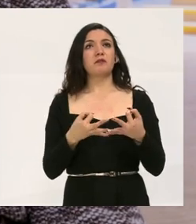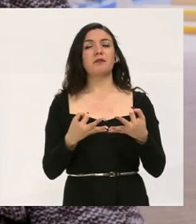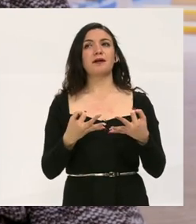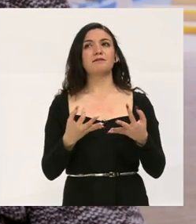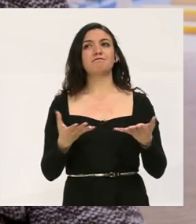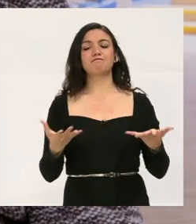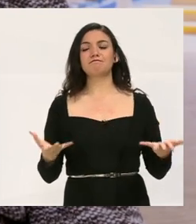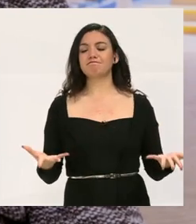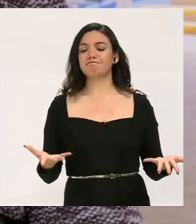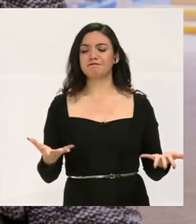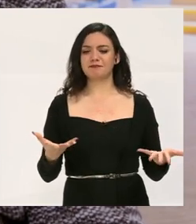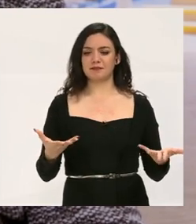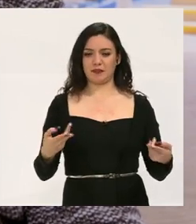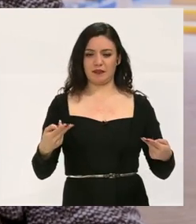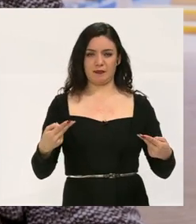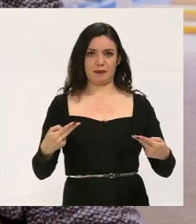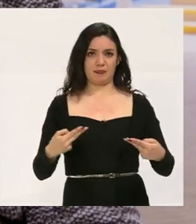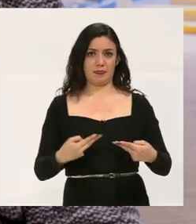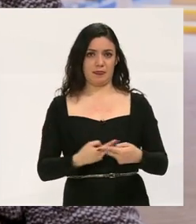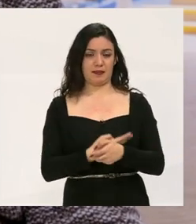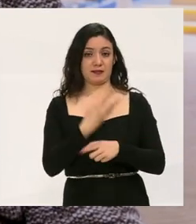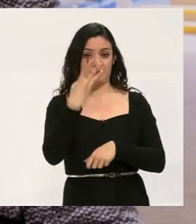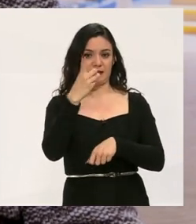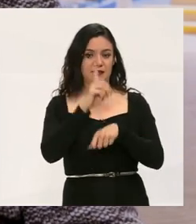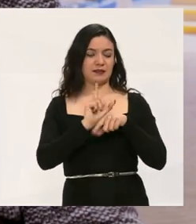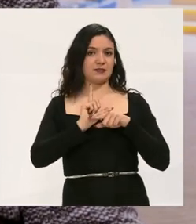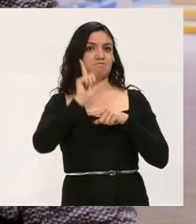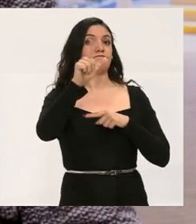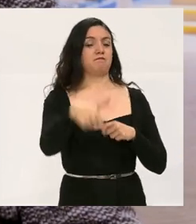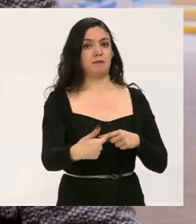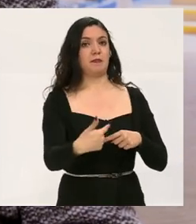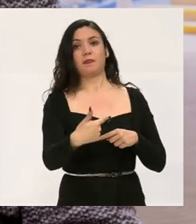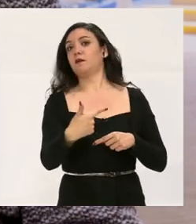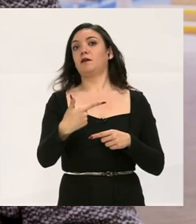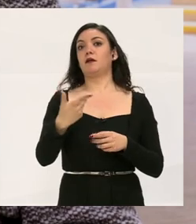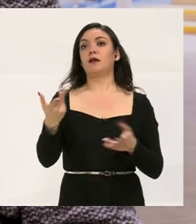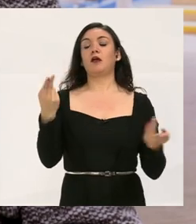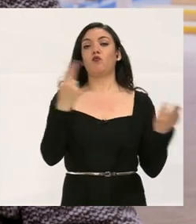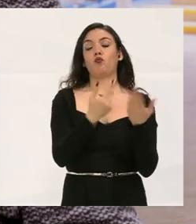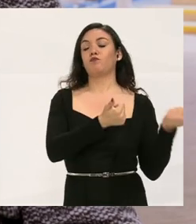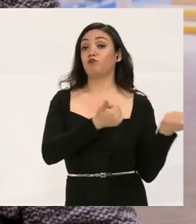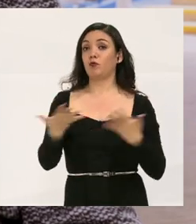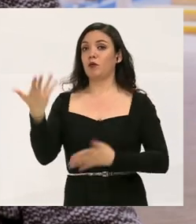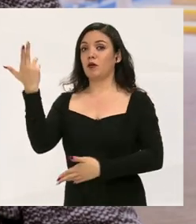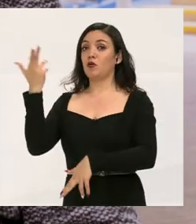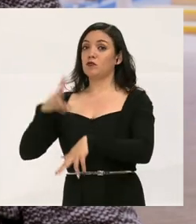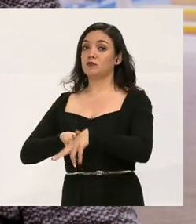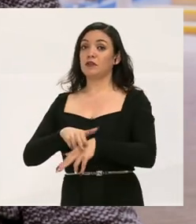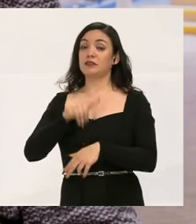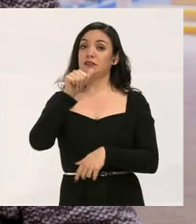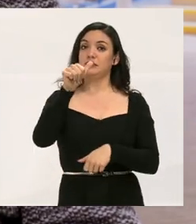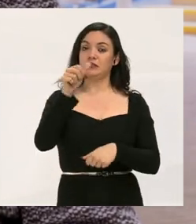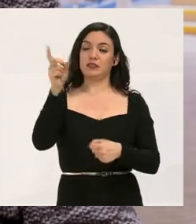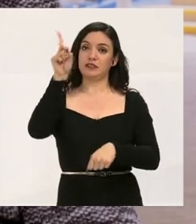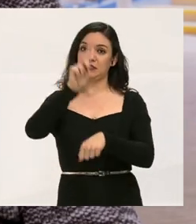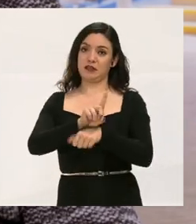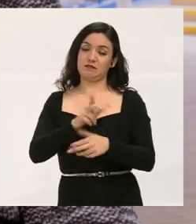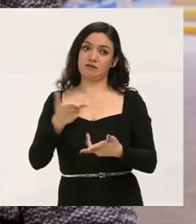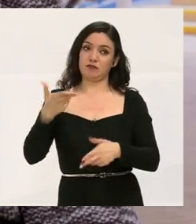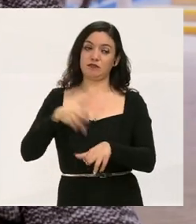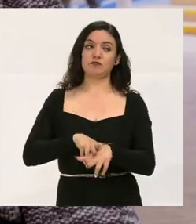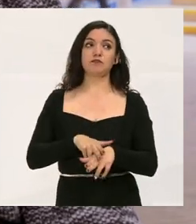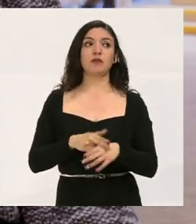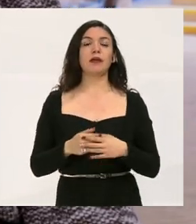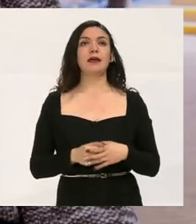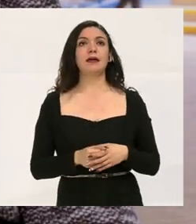en la forma de que nace, a los tres días de que nace, queda internado 16 días